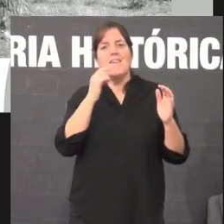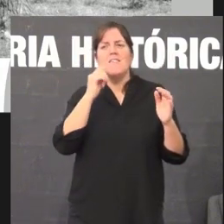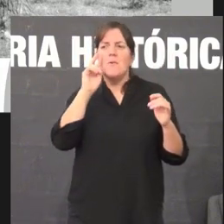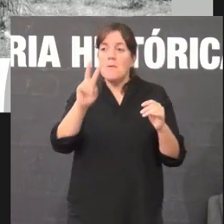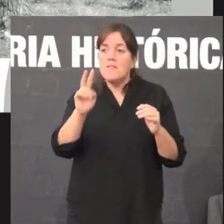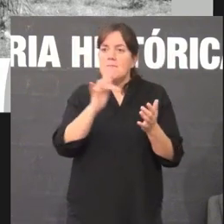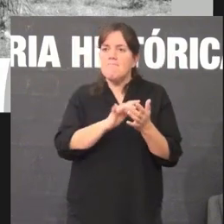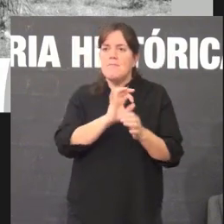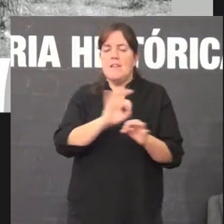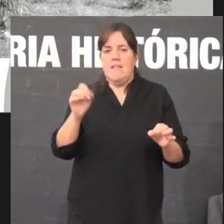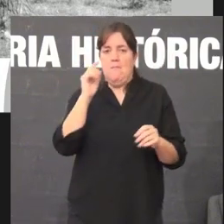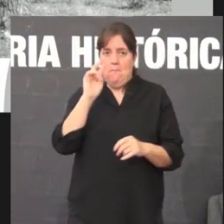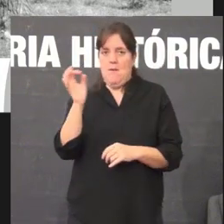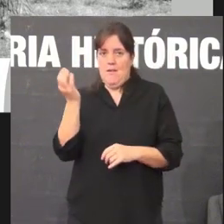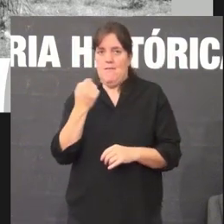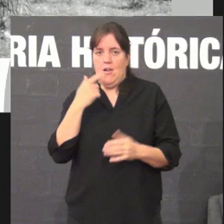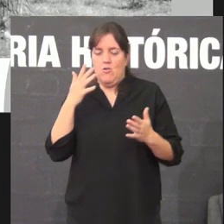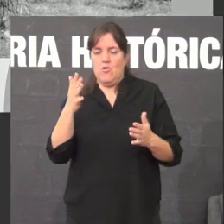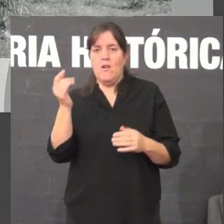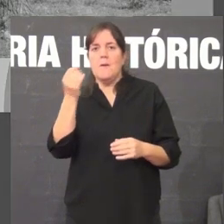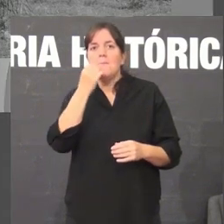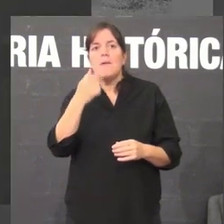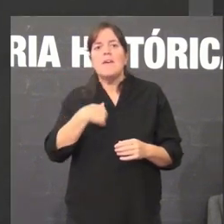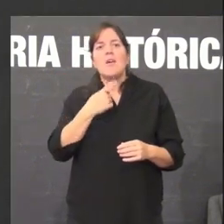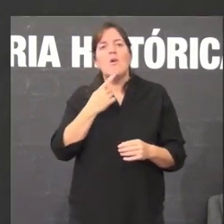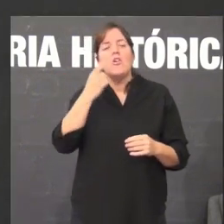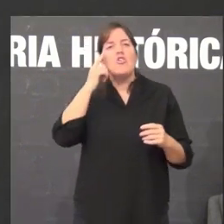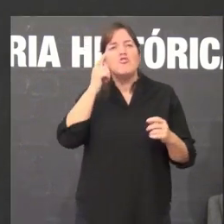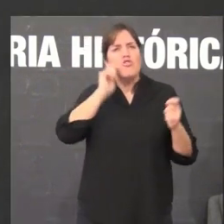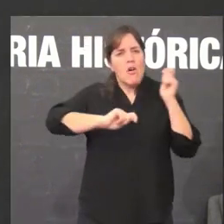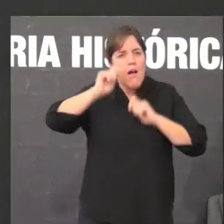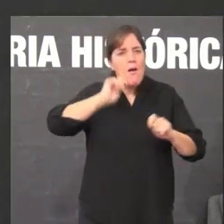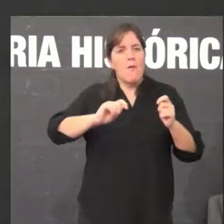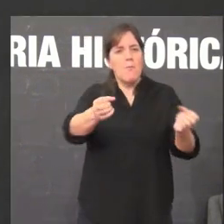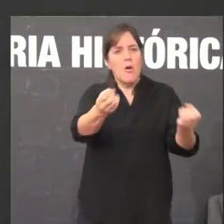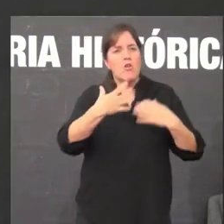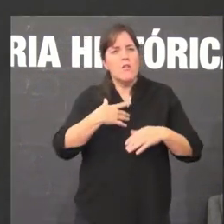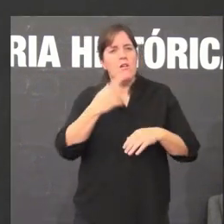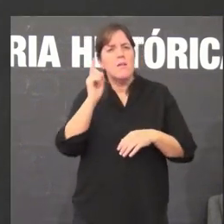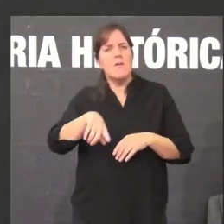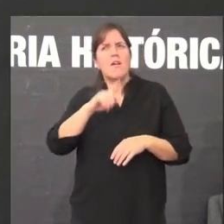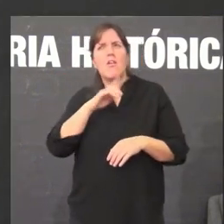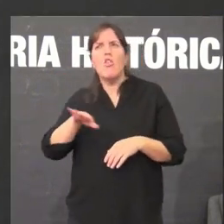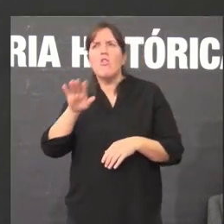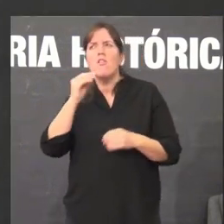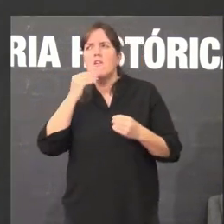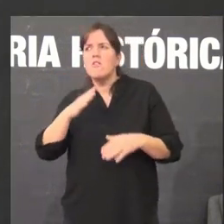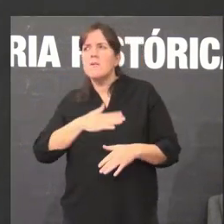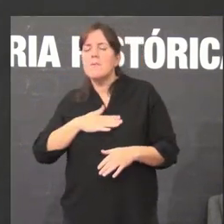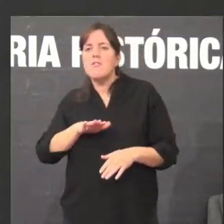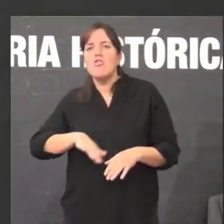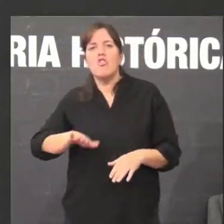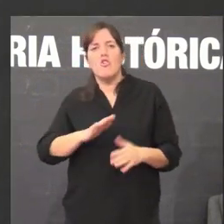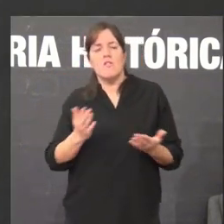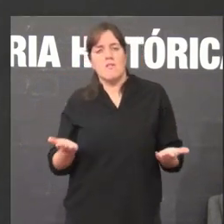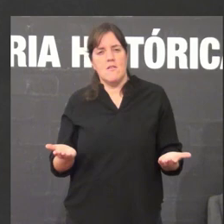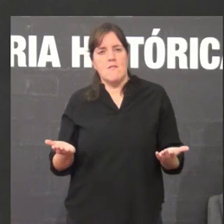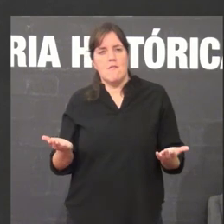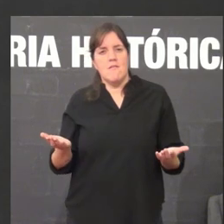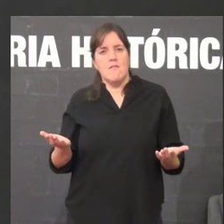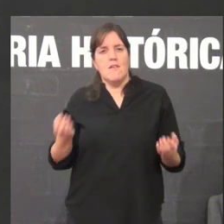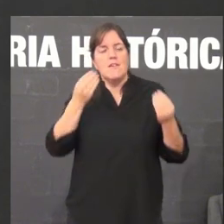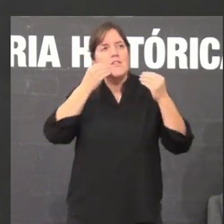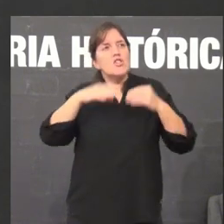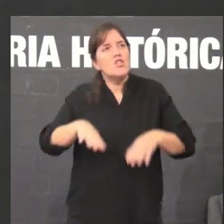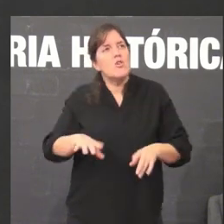Mas eu choraba por todas as historias que nos contaban, mas tamén pensaba onde están as miñas historias? Onde están